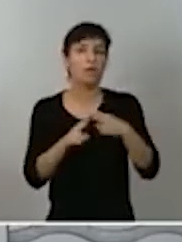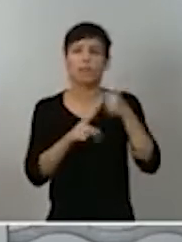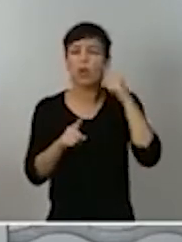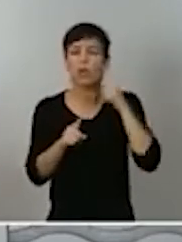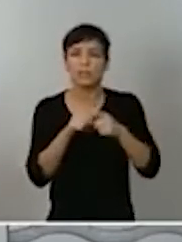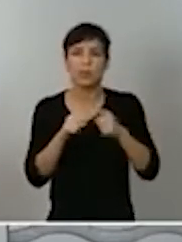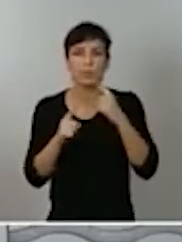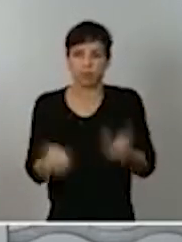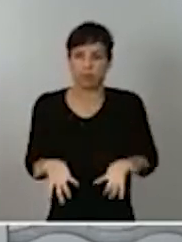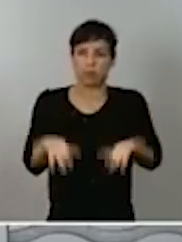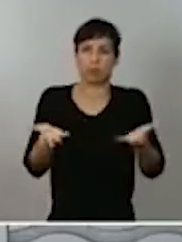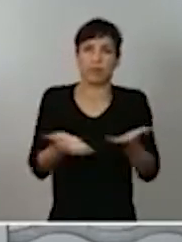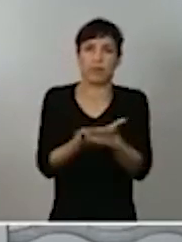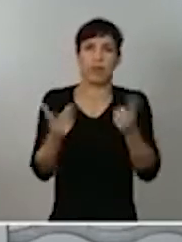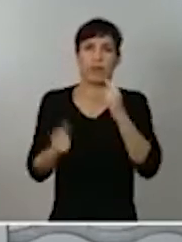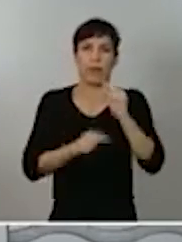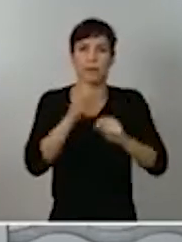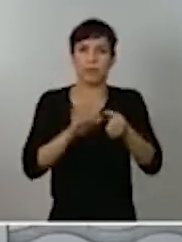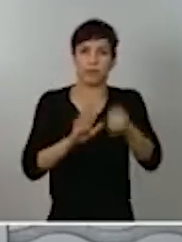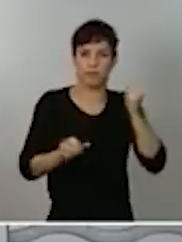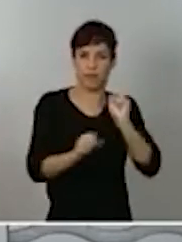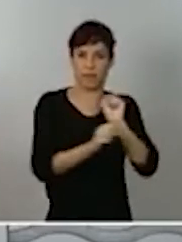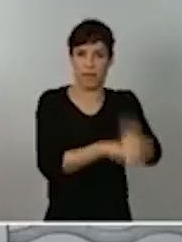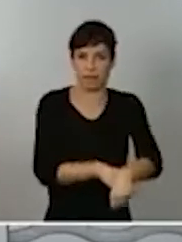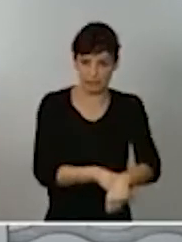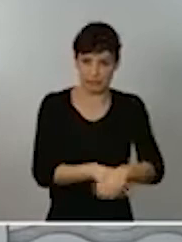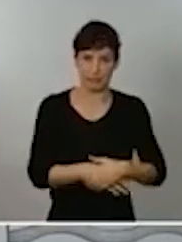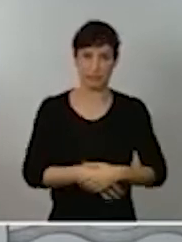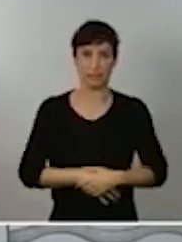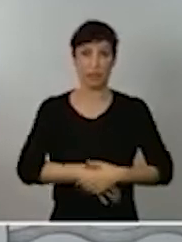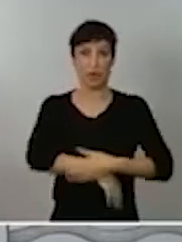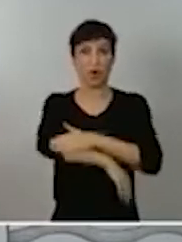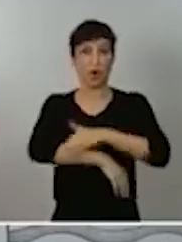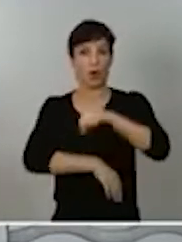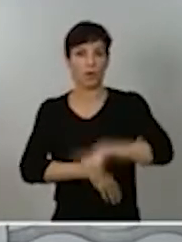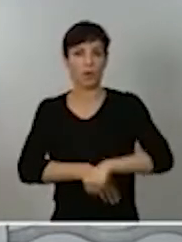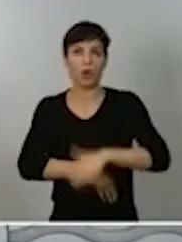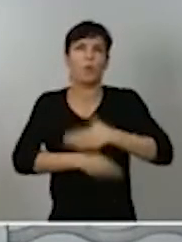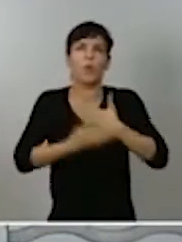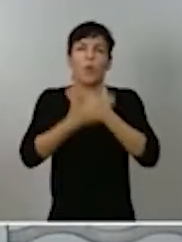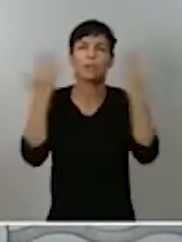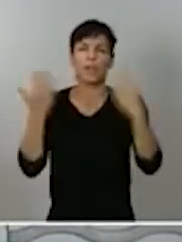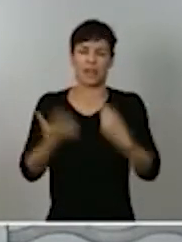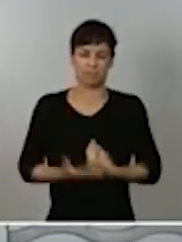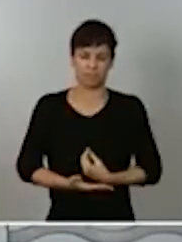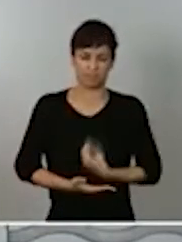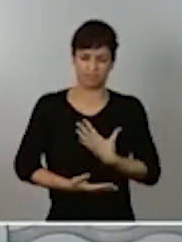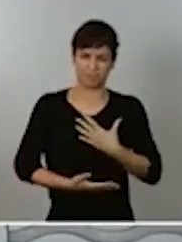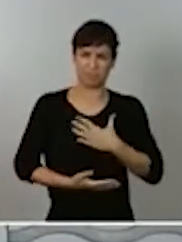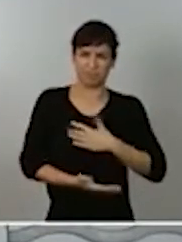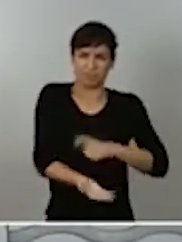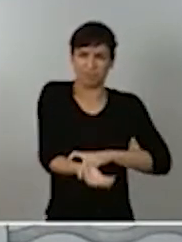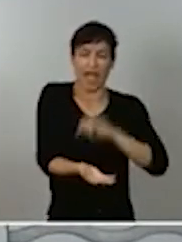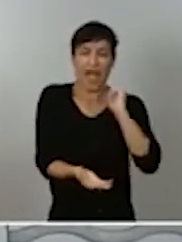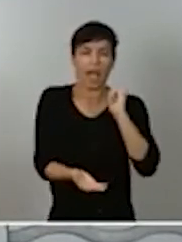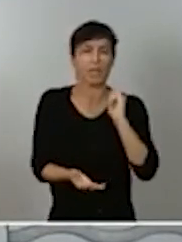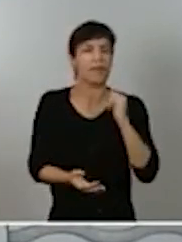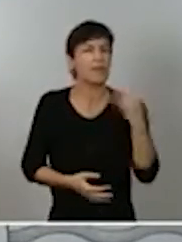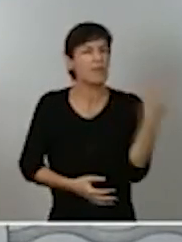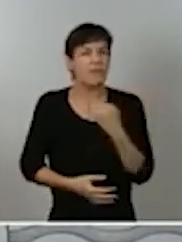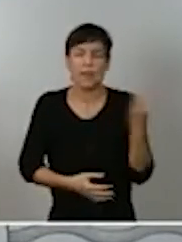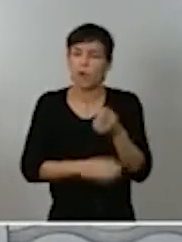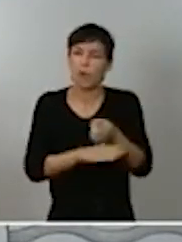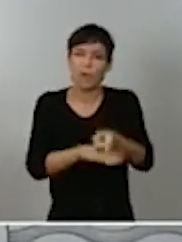La obligación de este Gobierno y de cualquier Gobierno con alma es frenar al virus doblegando la curva de contagios y